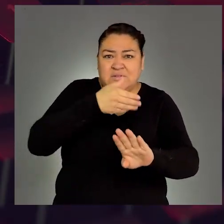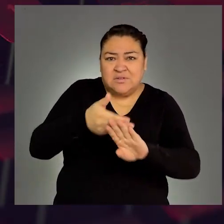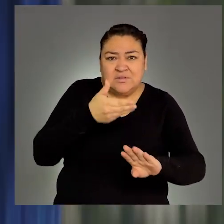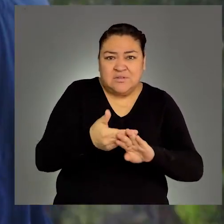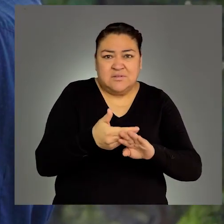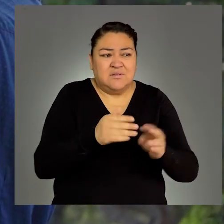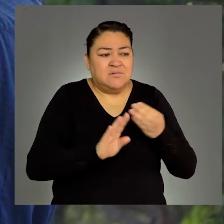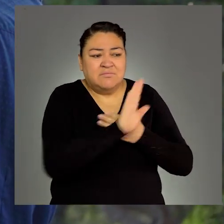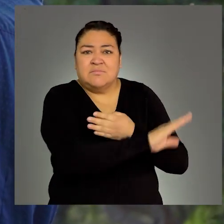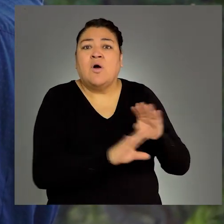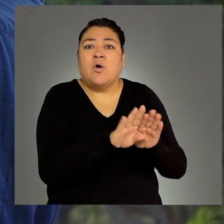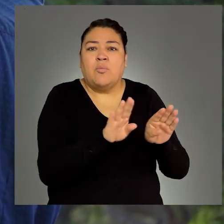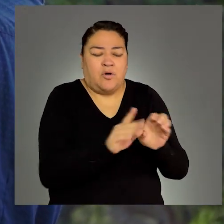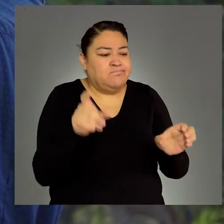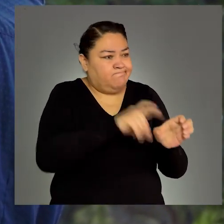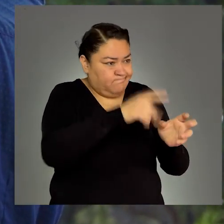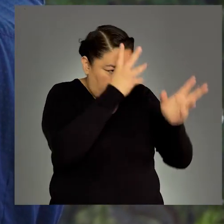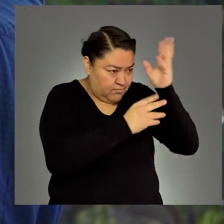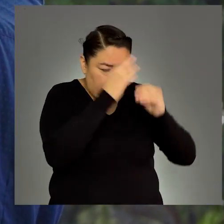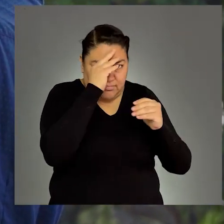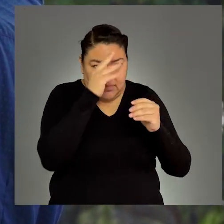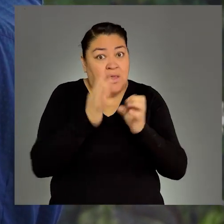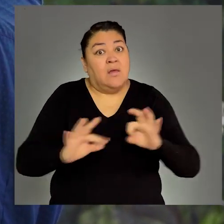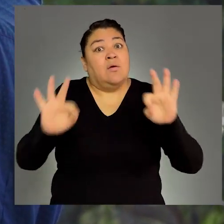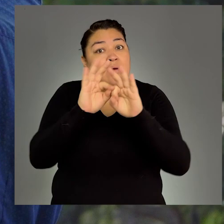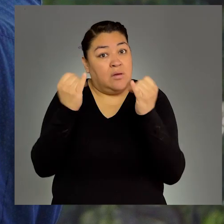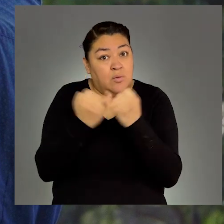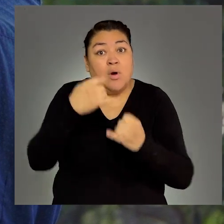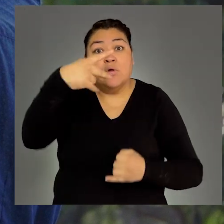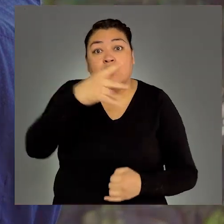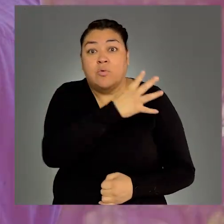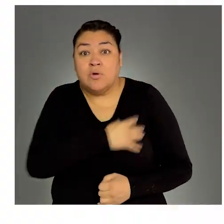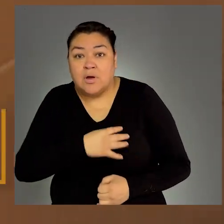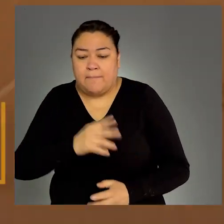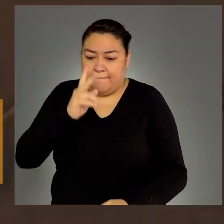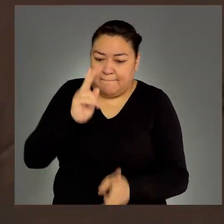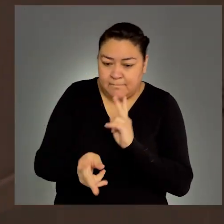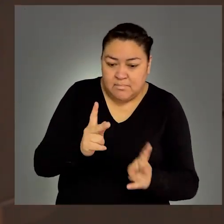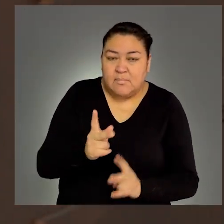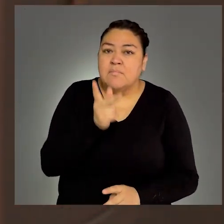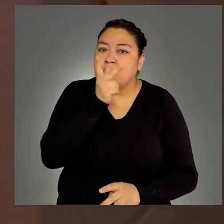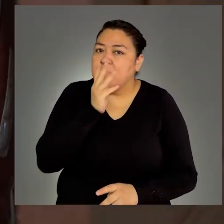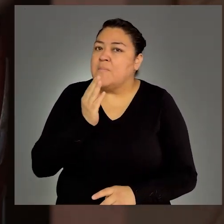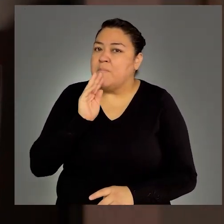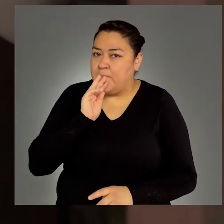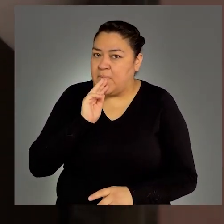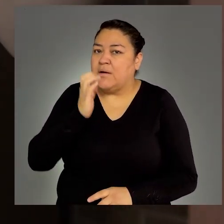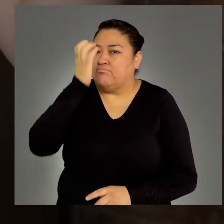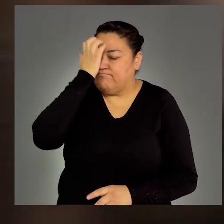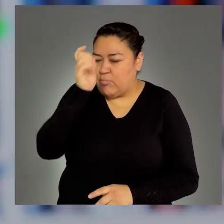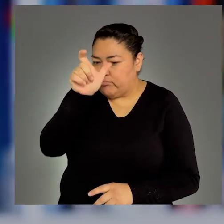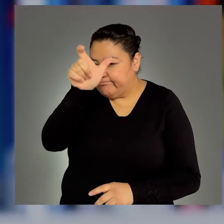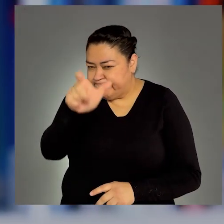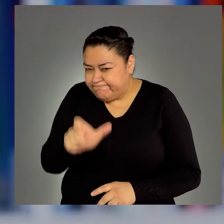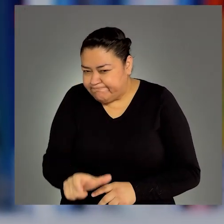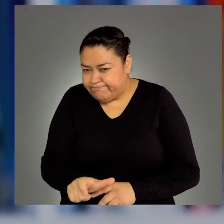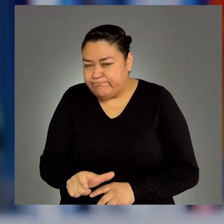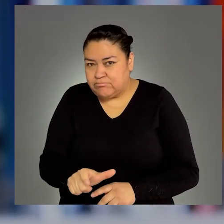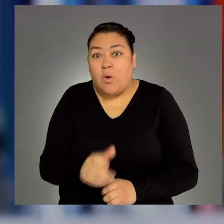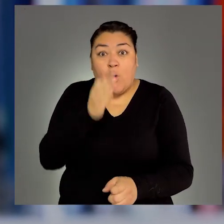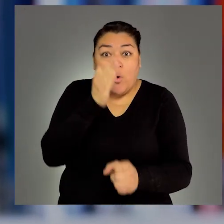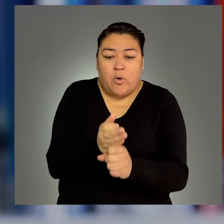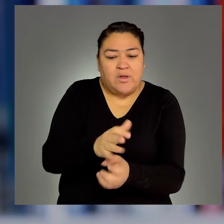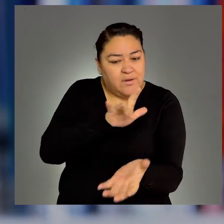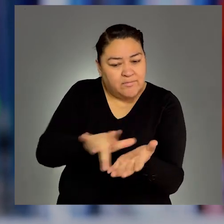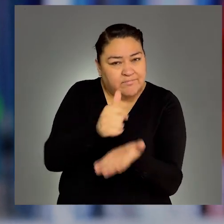cibernéticos. Y lo más importante, habla con tus hijas e hijos. Solo mamá o papá sabe lo que puede esconder la